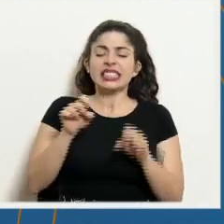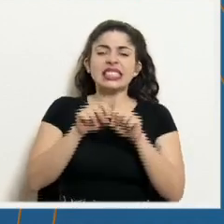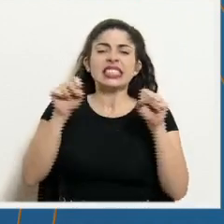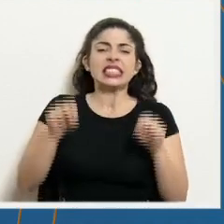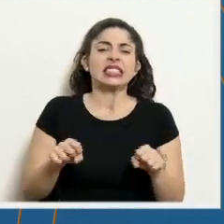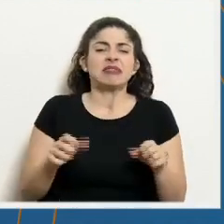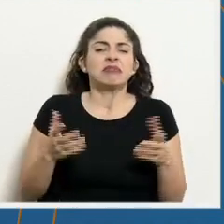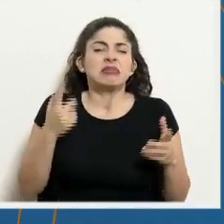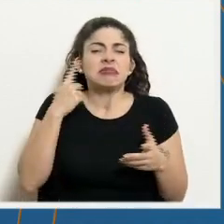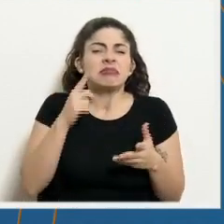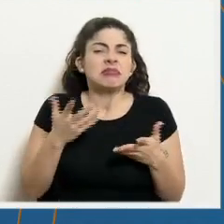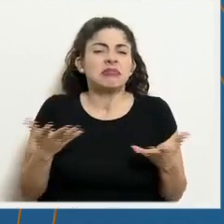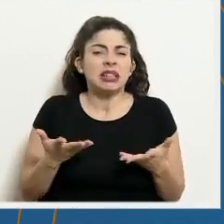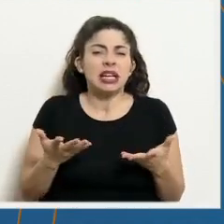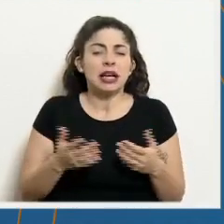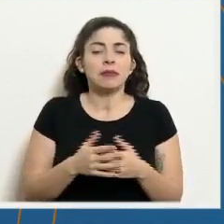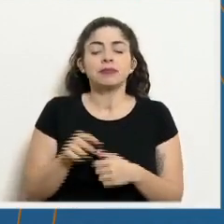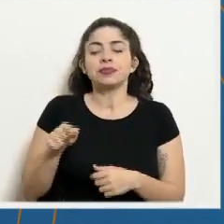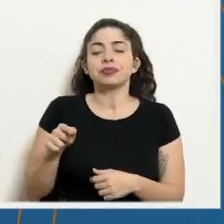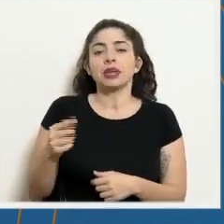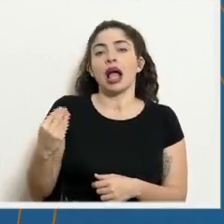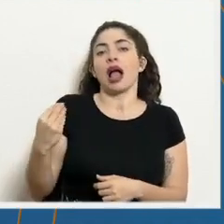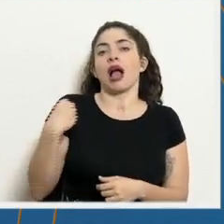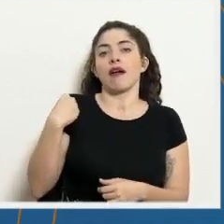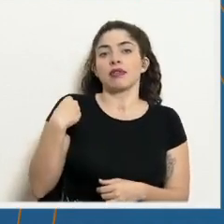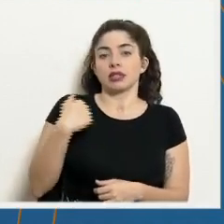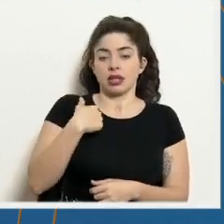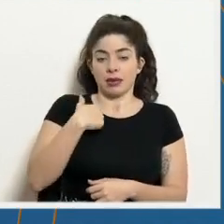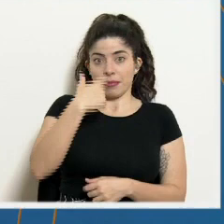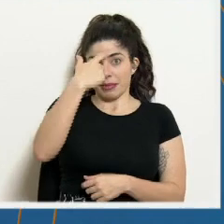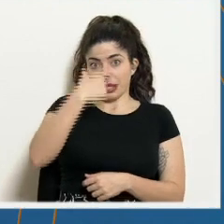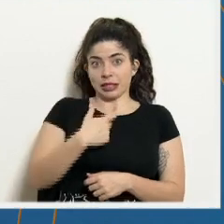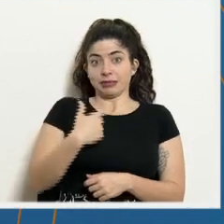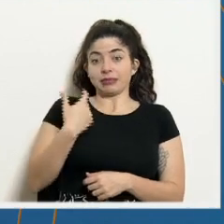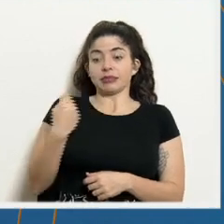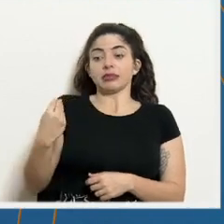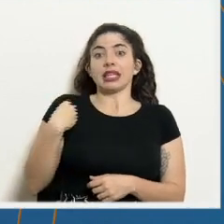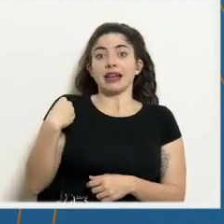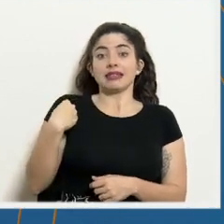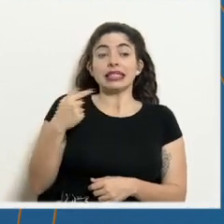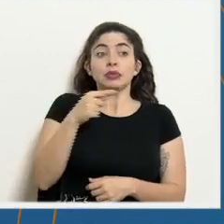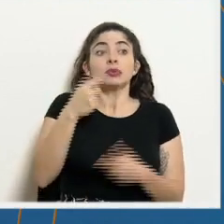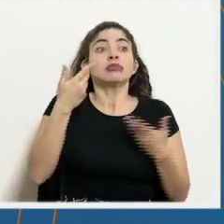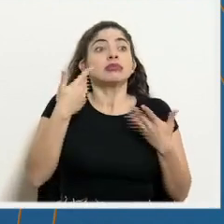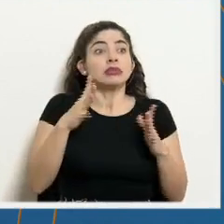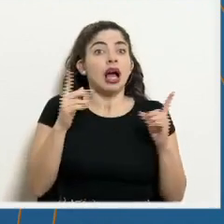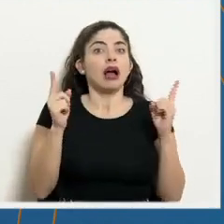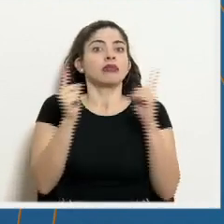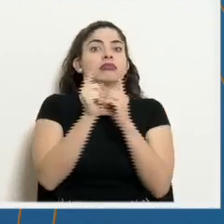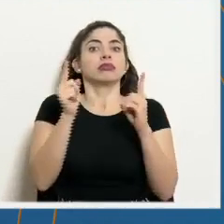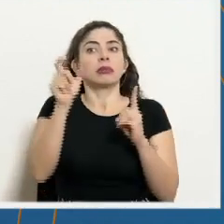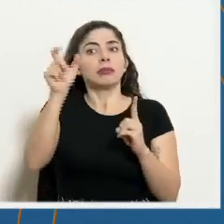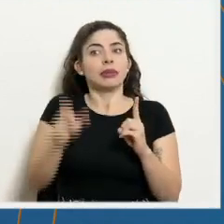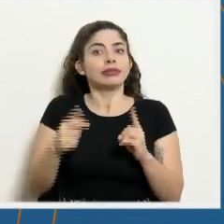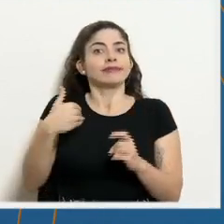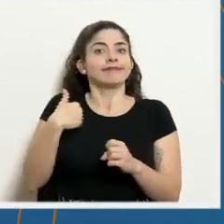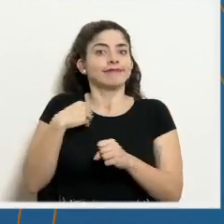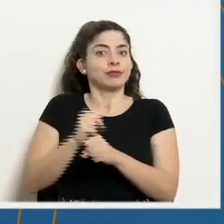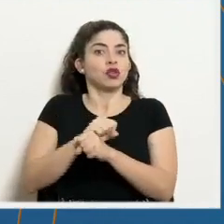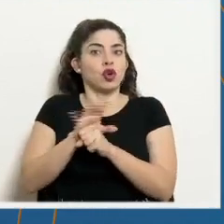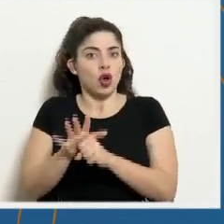a permitir es avisarle a cada persona si ha estado expuesta o no a un caso de COVID-19.